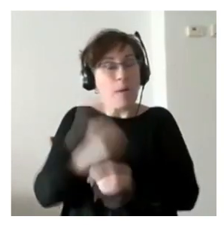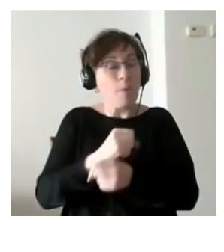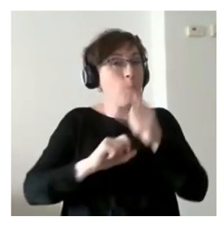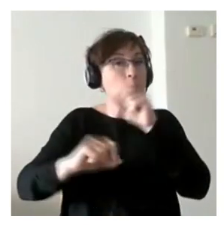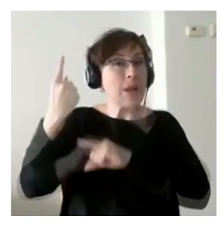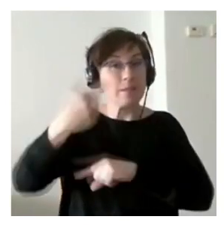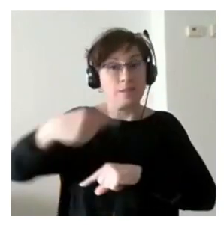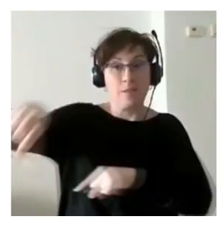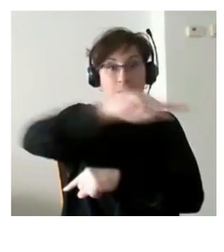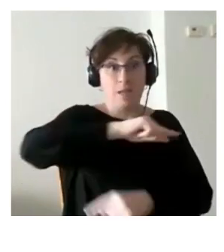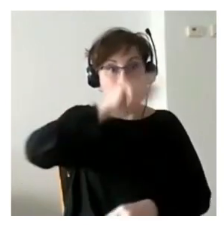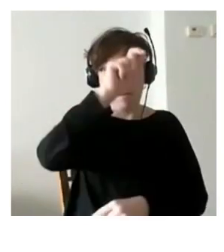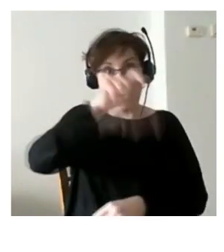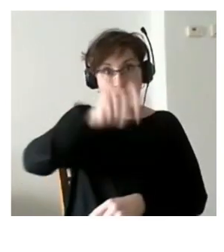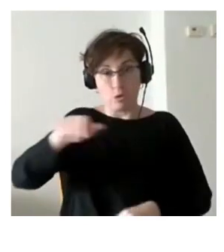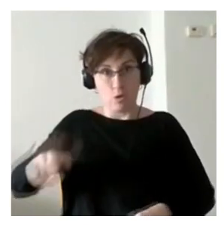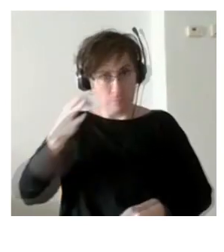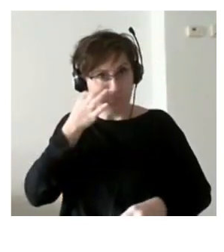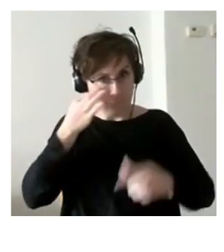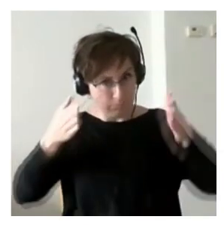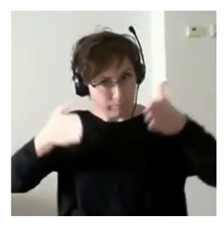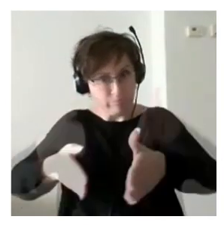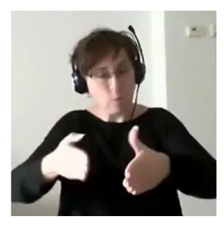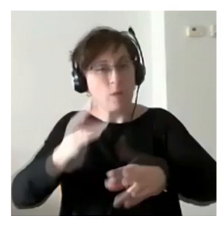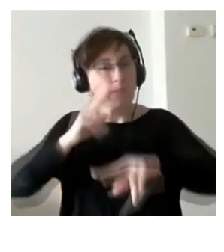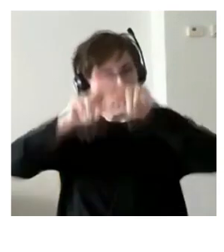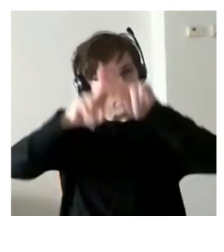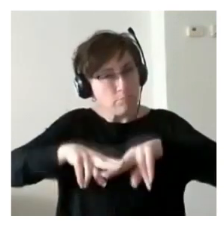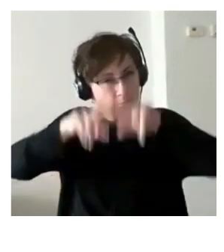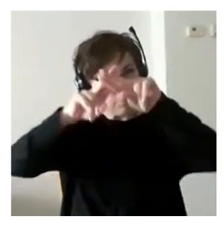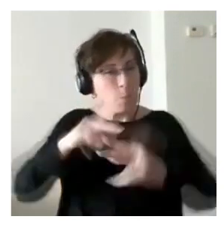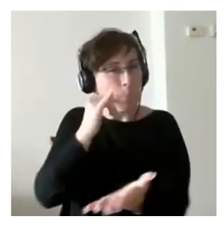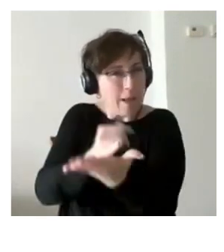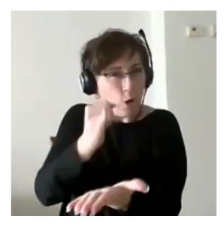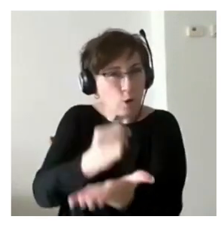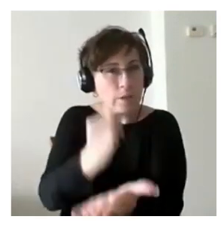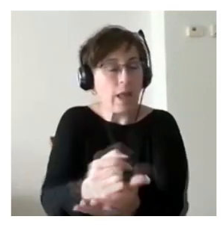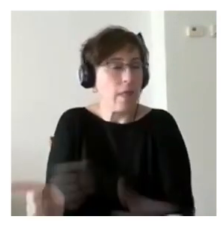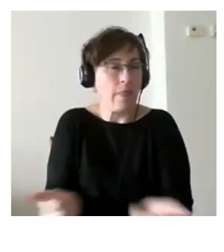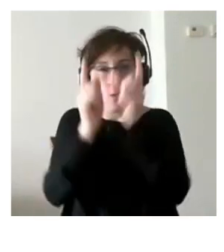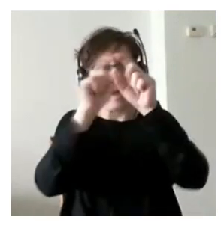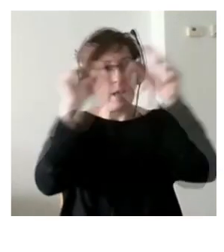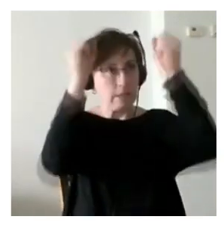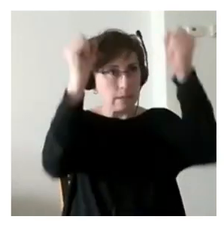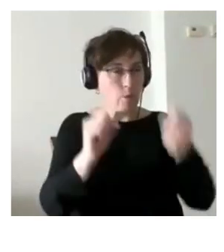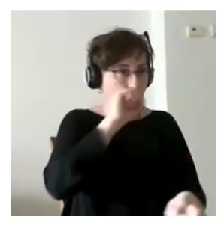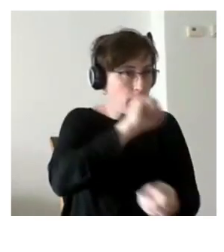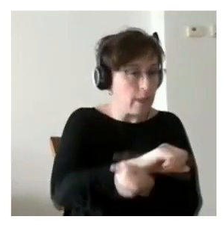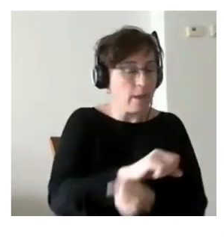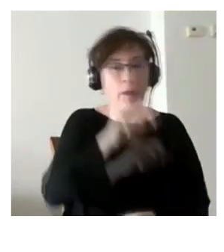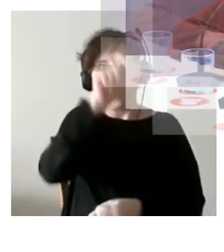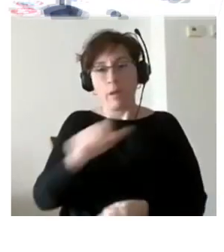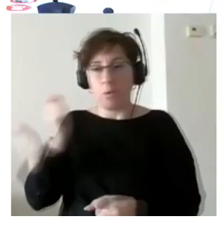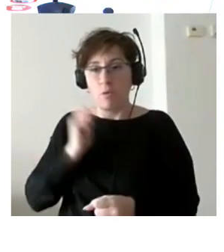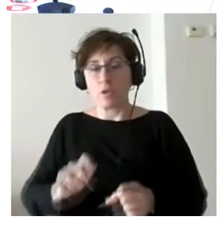personas que se han inmerso en este pilotaje tanto de instituciones penitenciarias como profesionales de plena inclusión